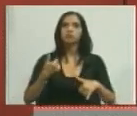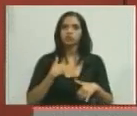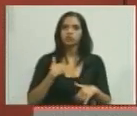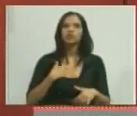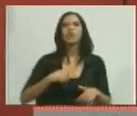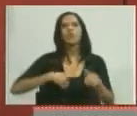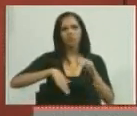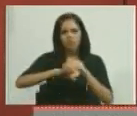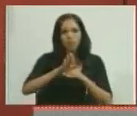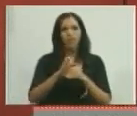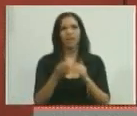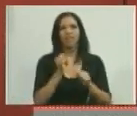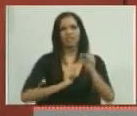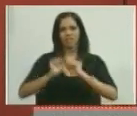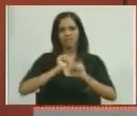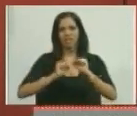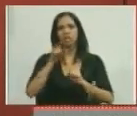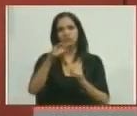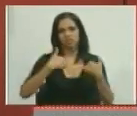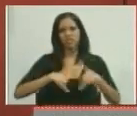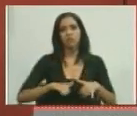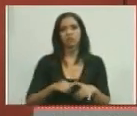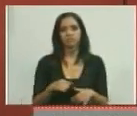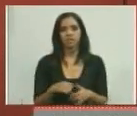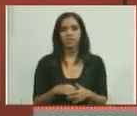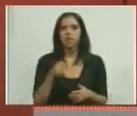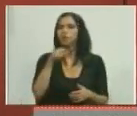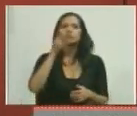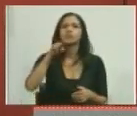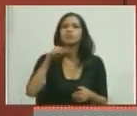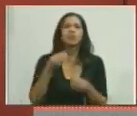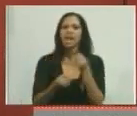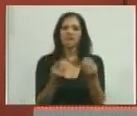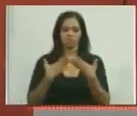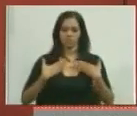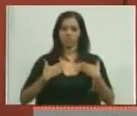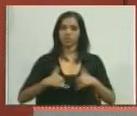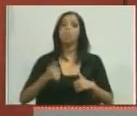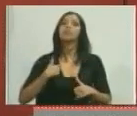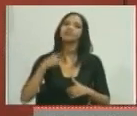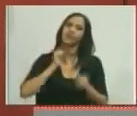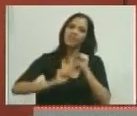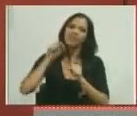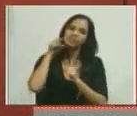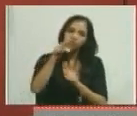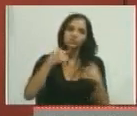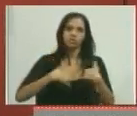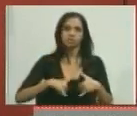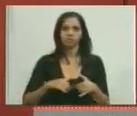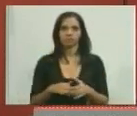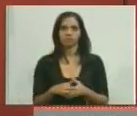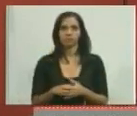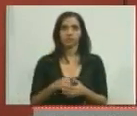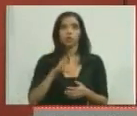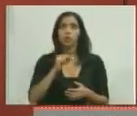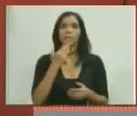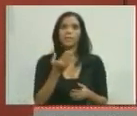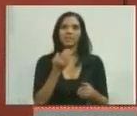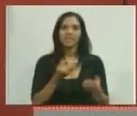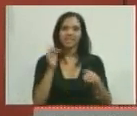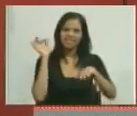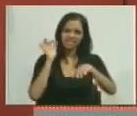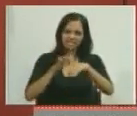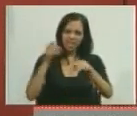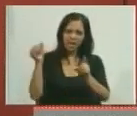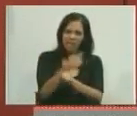defender a tus hijos, le dije. Tú jamás harías eso por mis hijos. Pero yo defendería a tus hijos. No permitiría que le hicieran daño